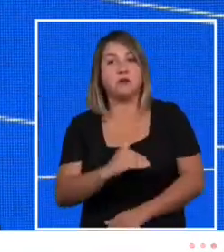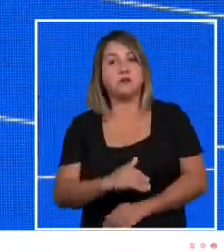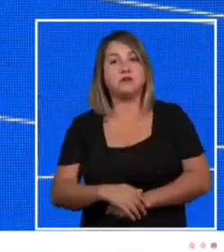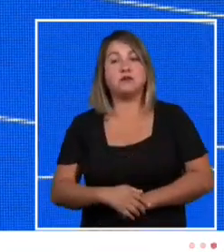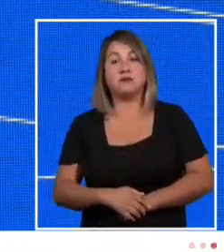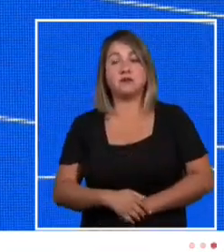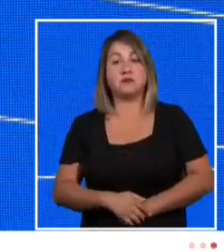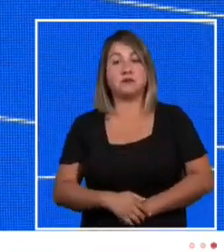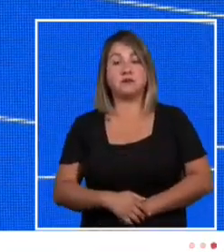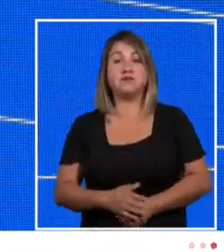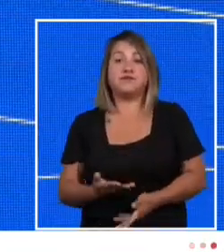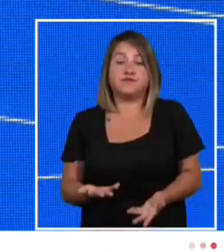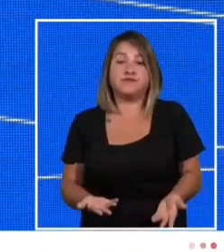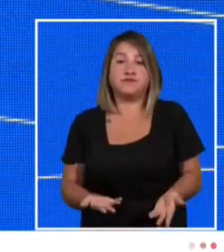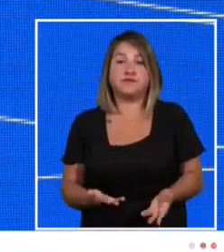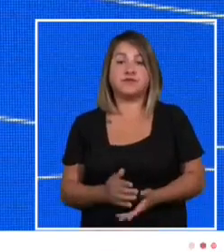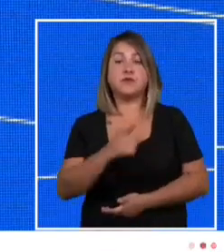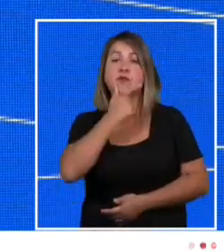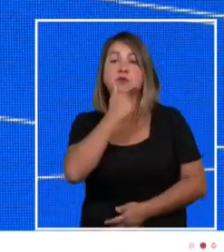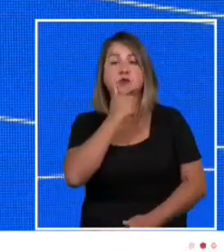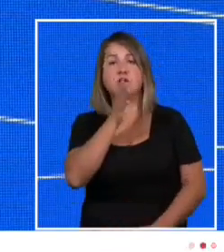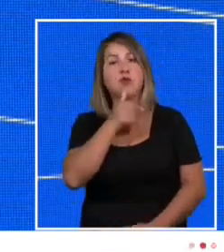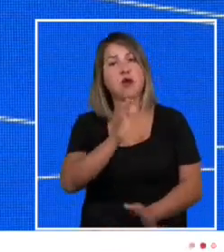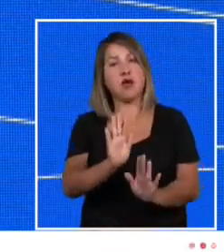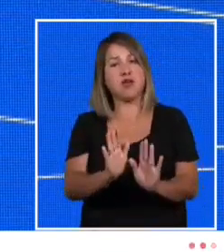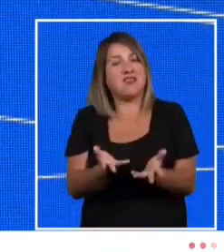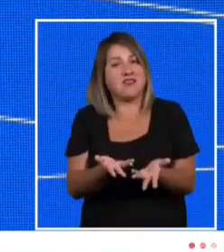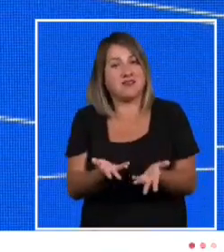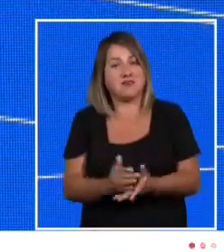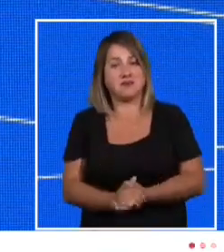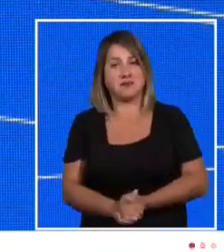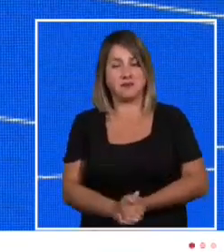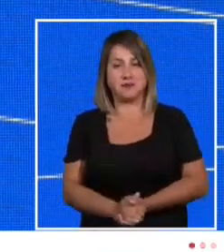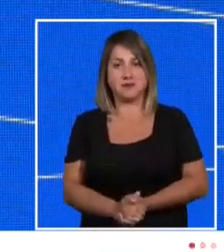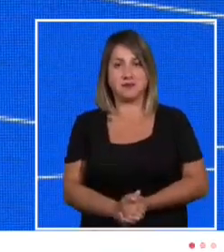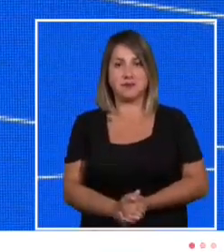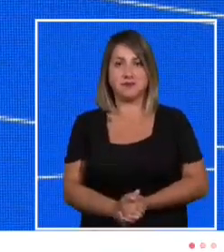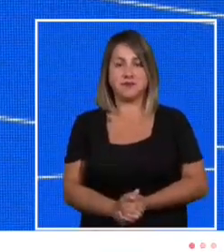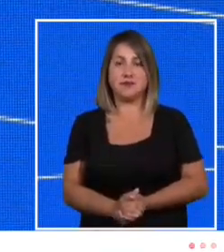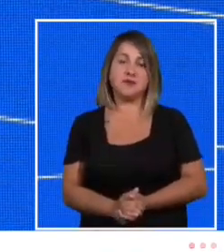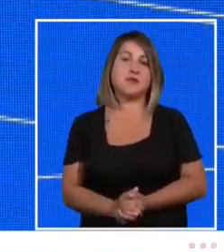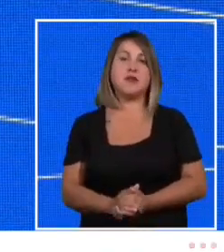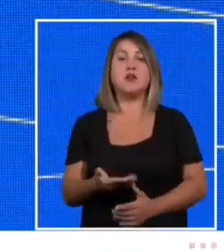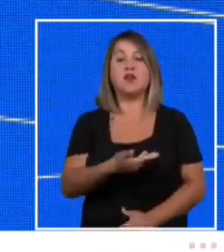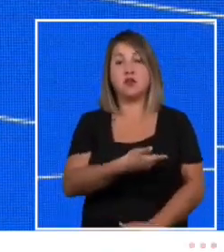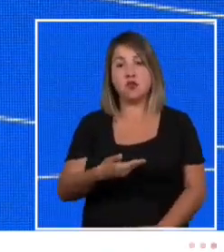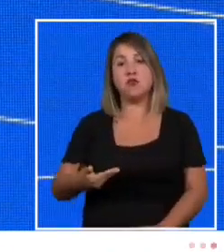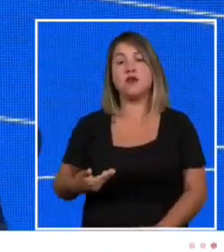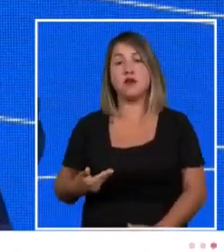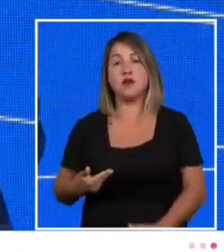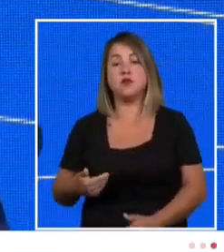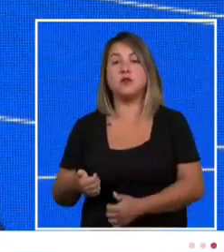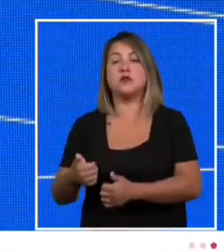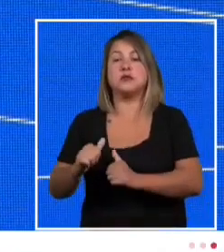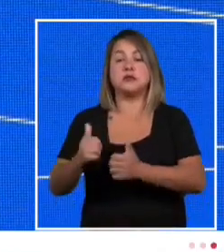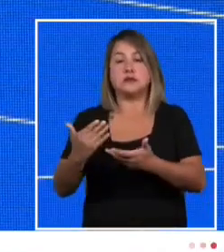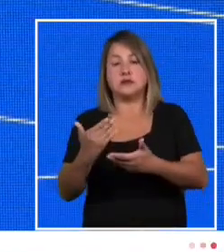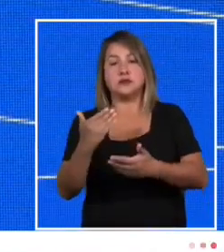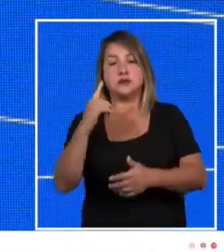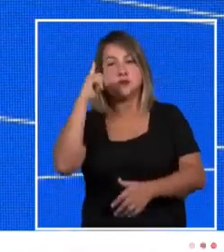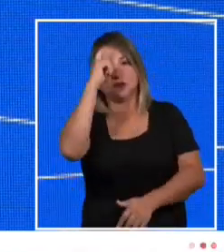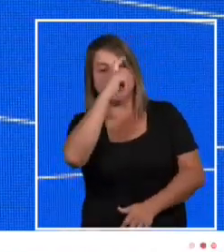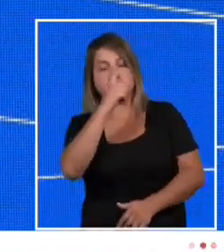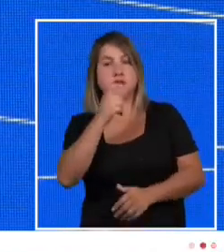Yo no tengo ninguna duda que todo gobierno enfrenta tremendas dificultades y creer